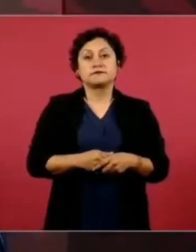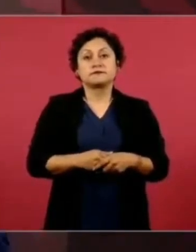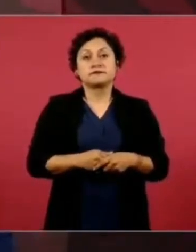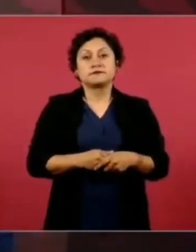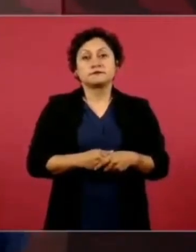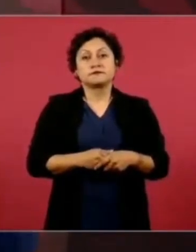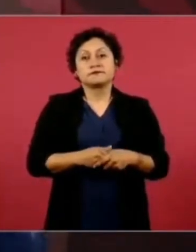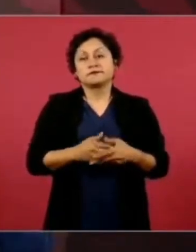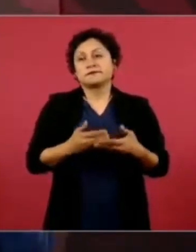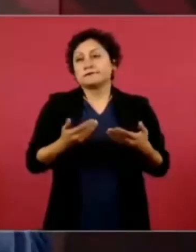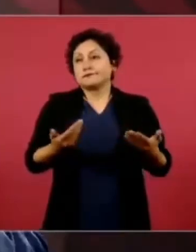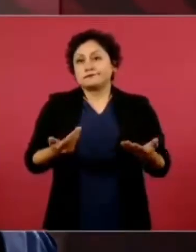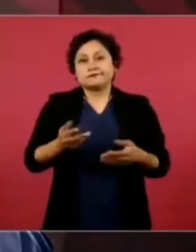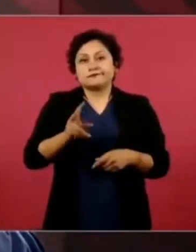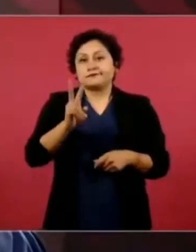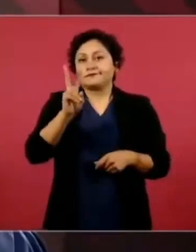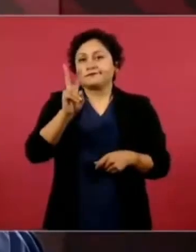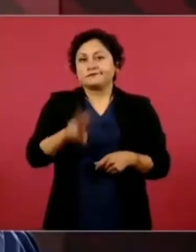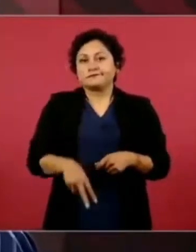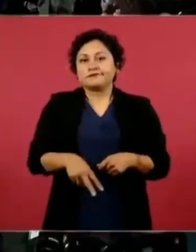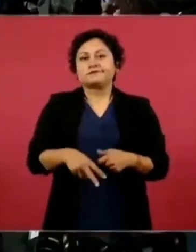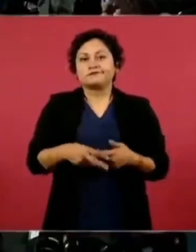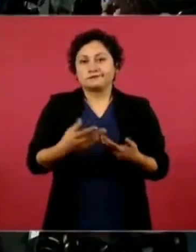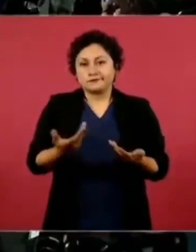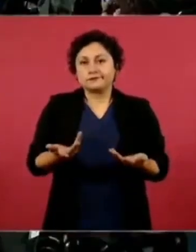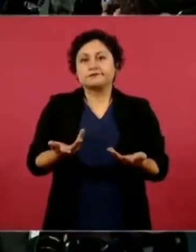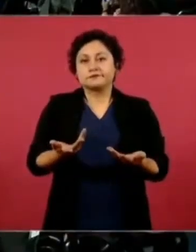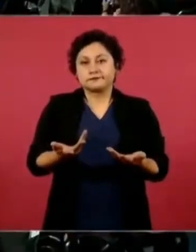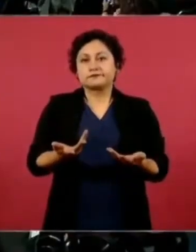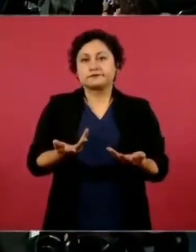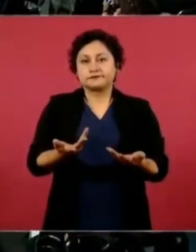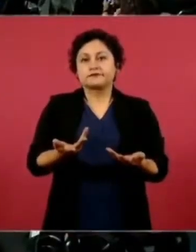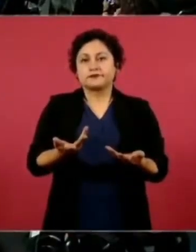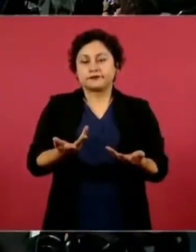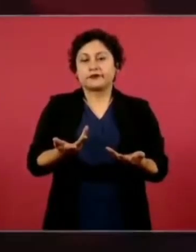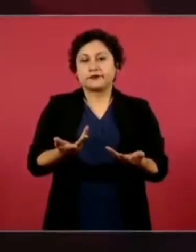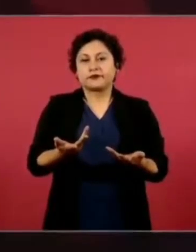empecinamiento de mantener